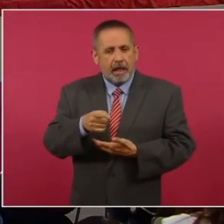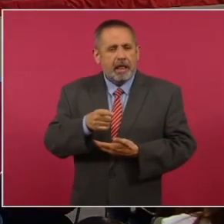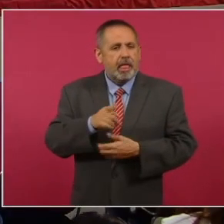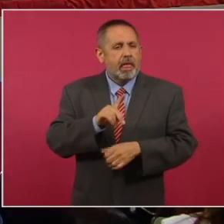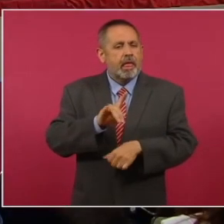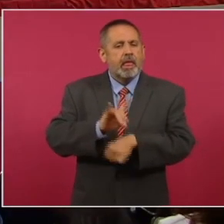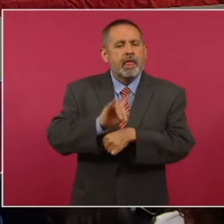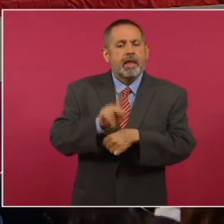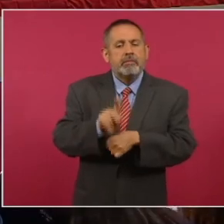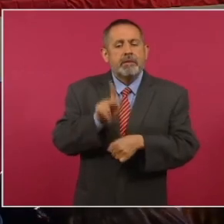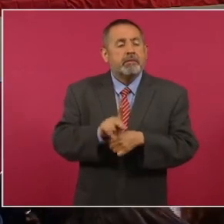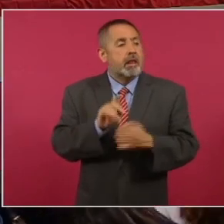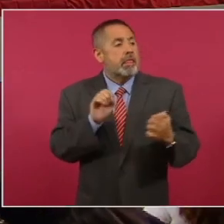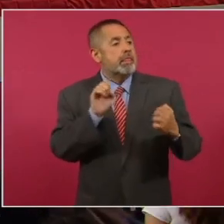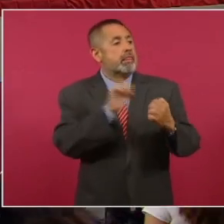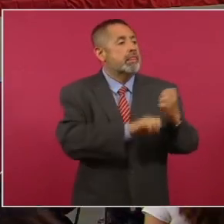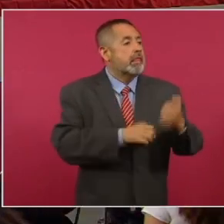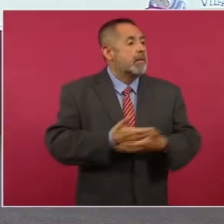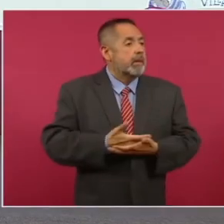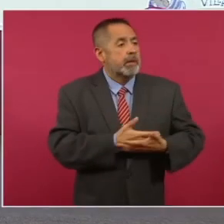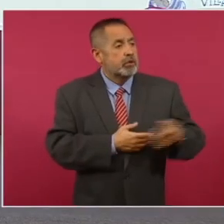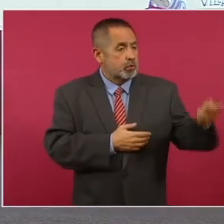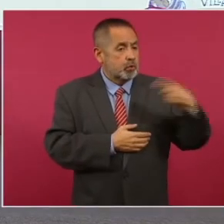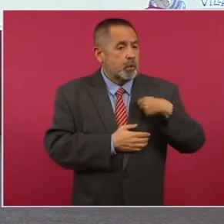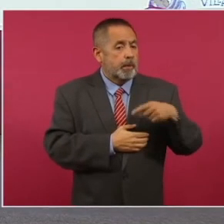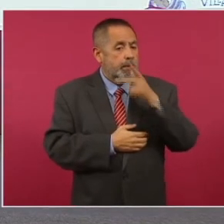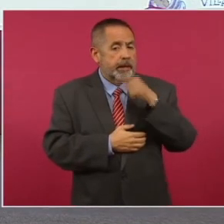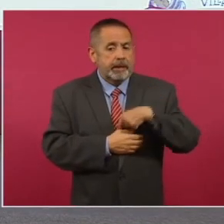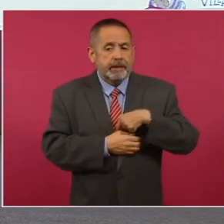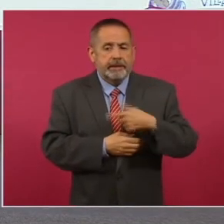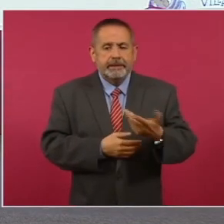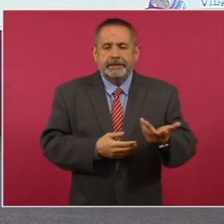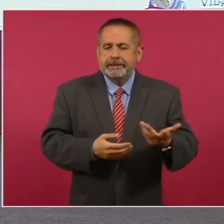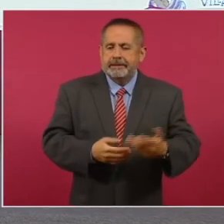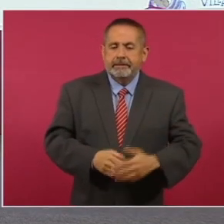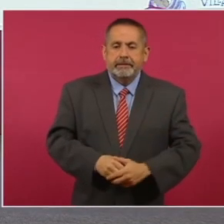ficticio y con ello retener a su pareja. Adelante.